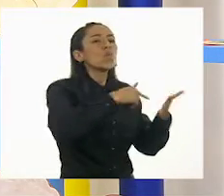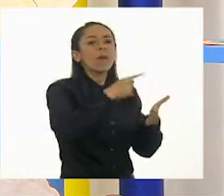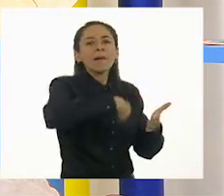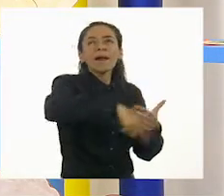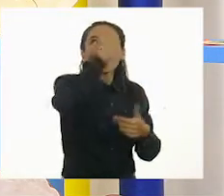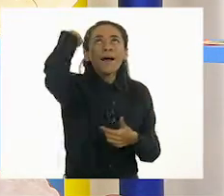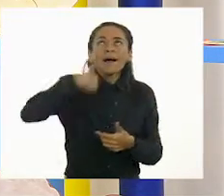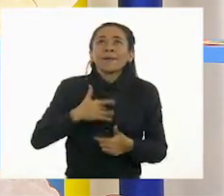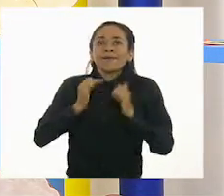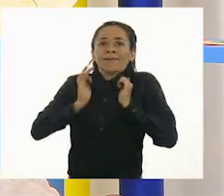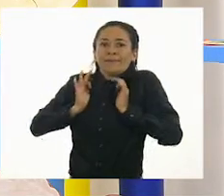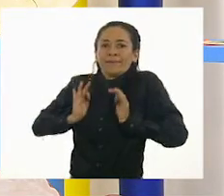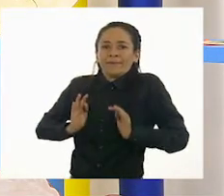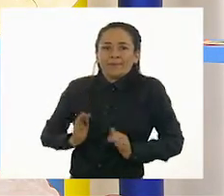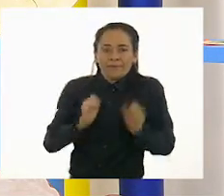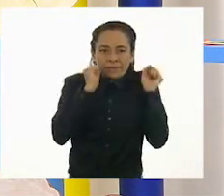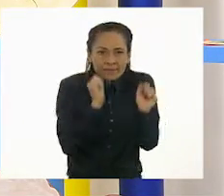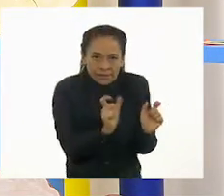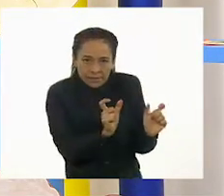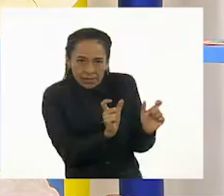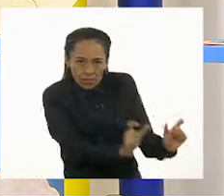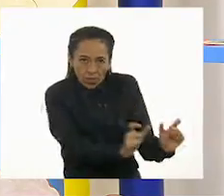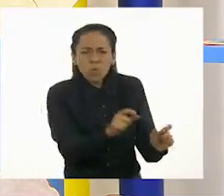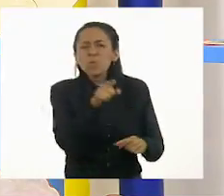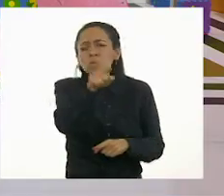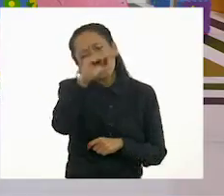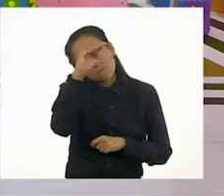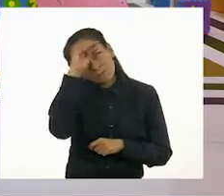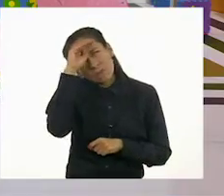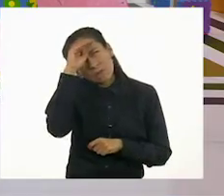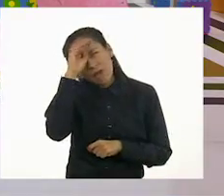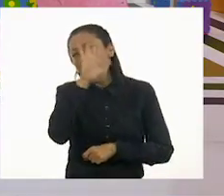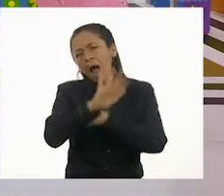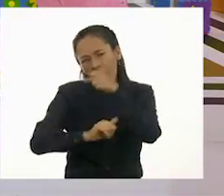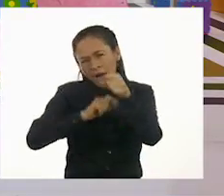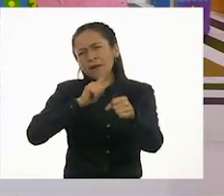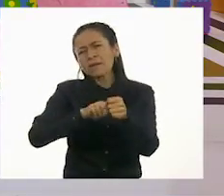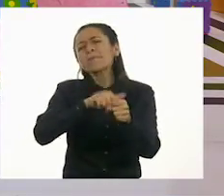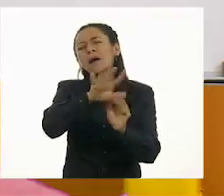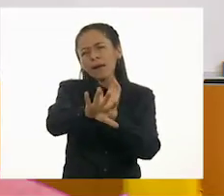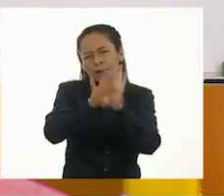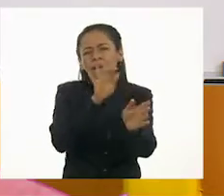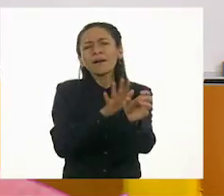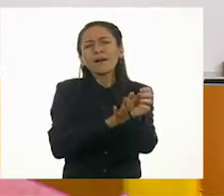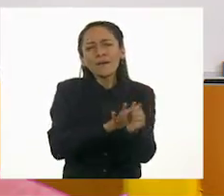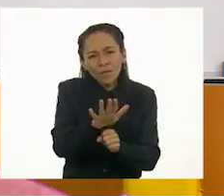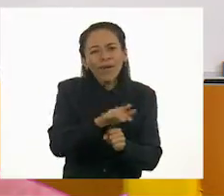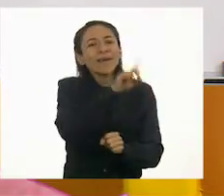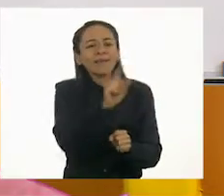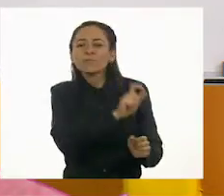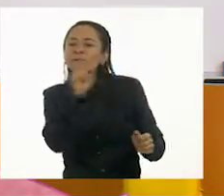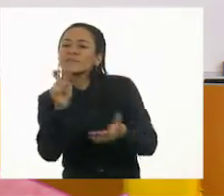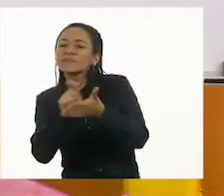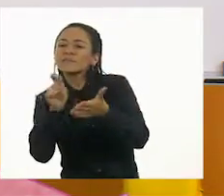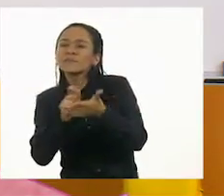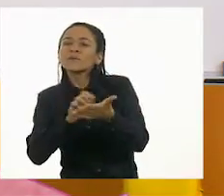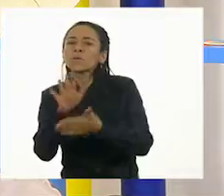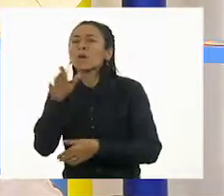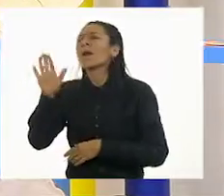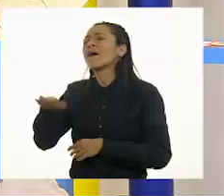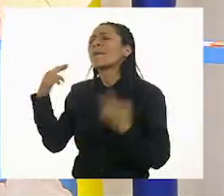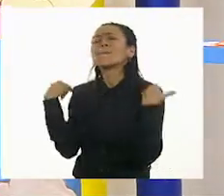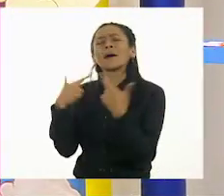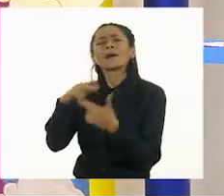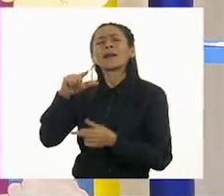o van a pegar y anoten todos esos cuidados que requieren. Ay, nos gustó mucho la clase de hoy, maestra Leni. Muchísimas gracias.